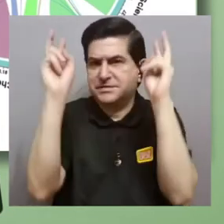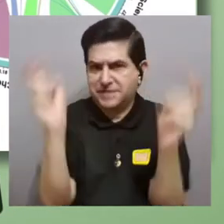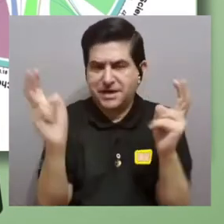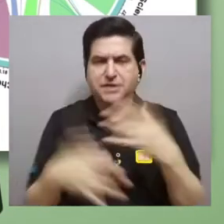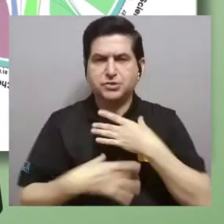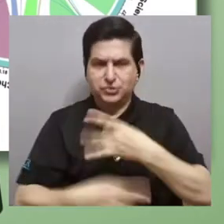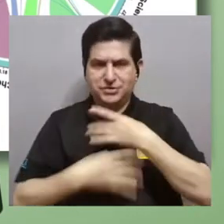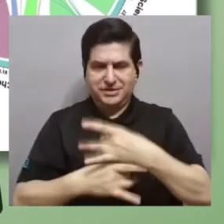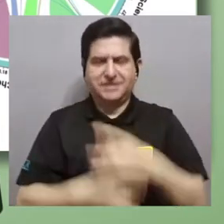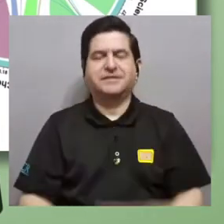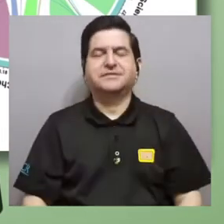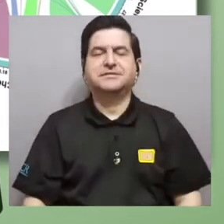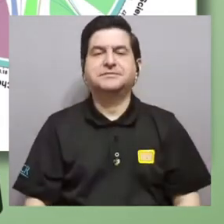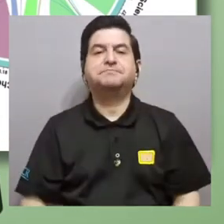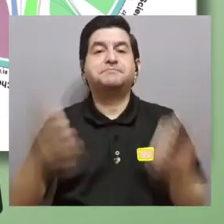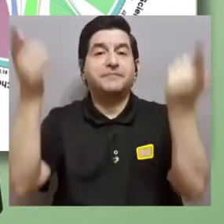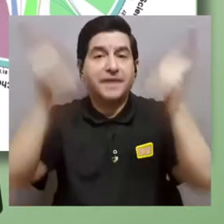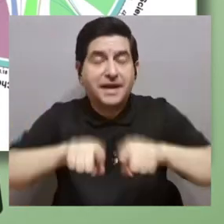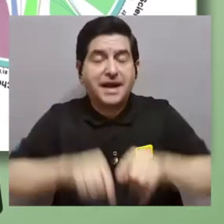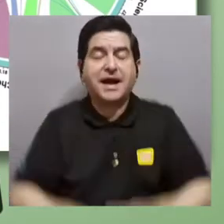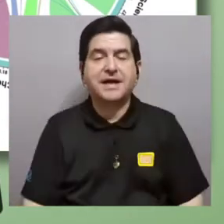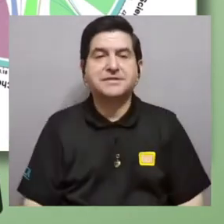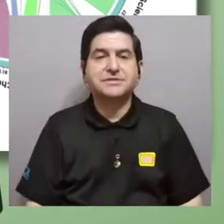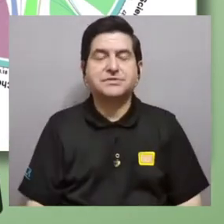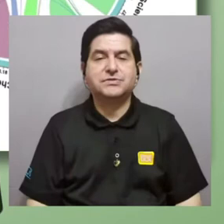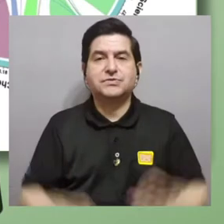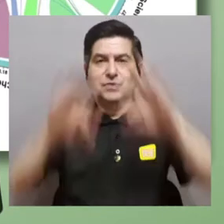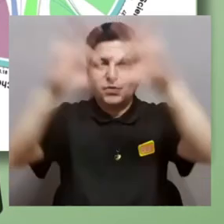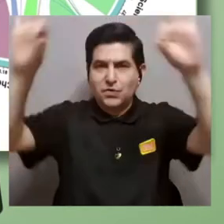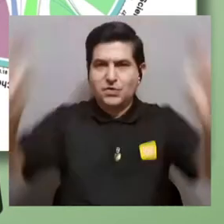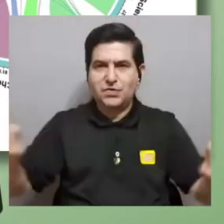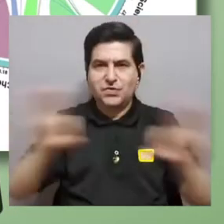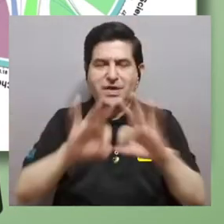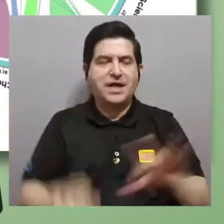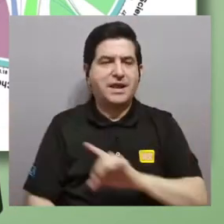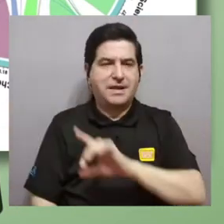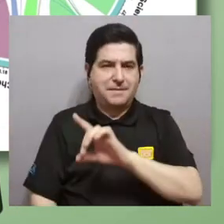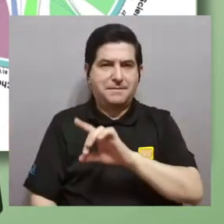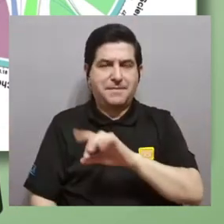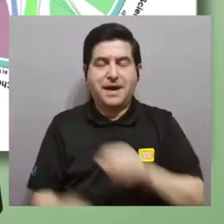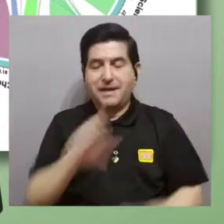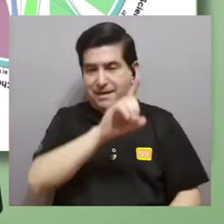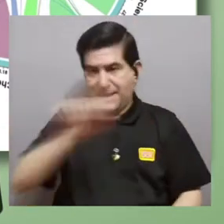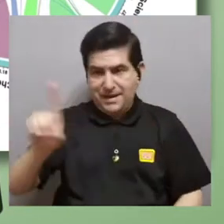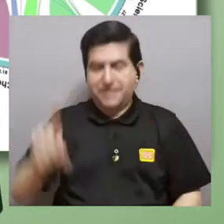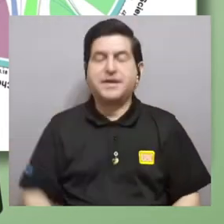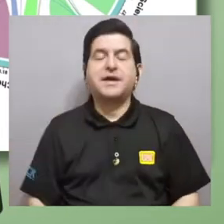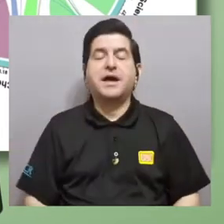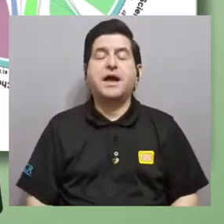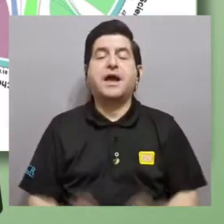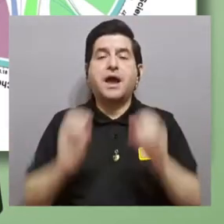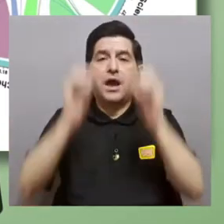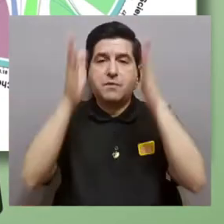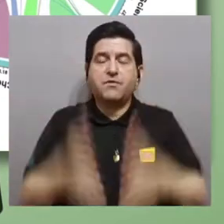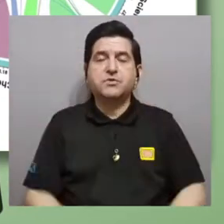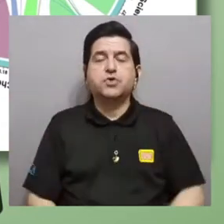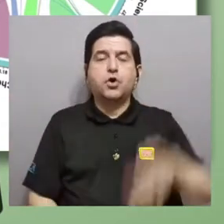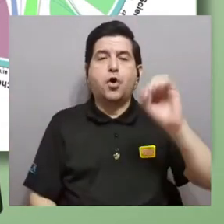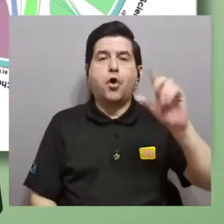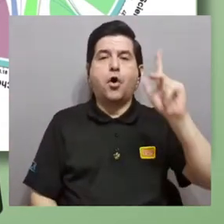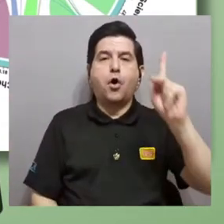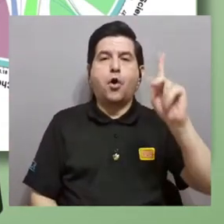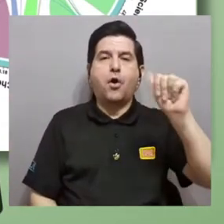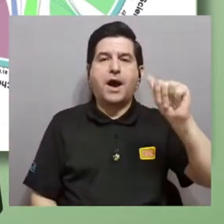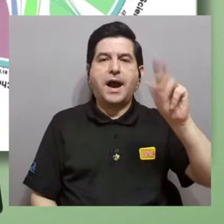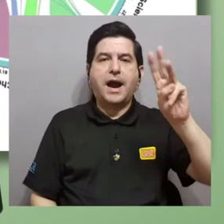investigación que nos interesa. En el caso de la imagen de la derecha, es muy interesante, el profesor Okamura